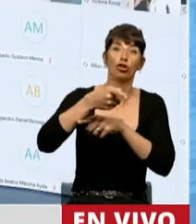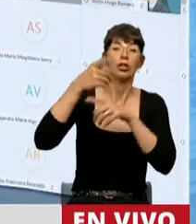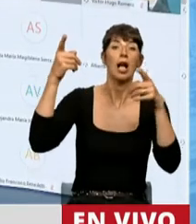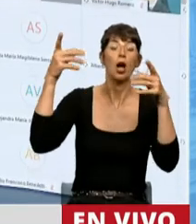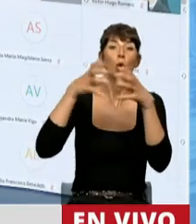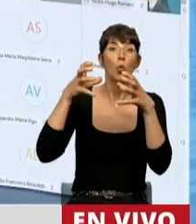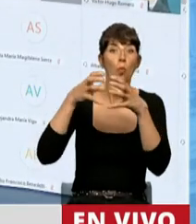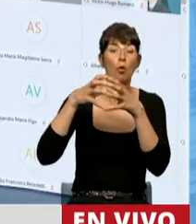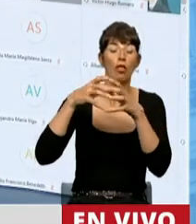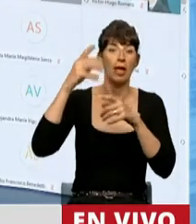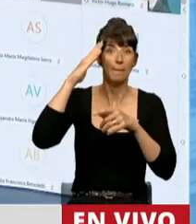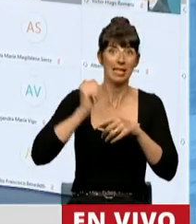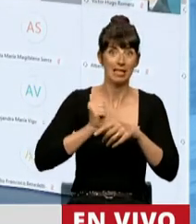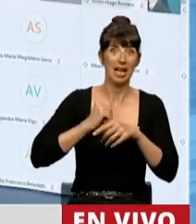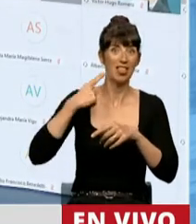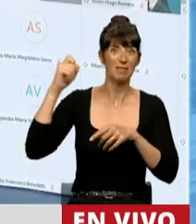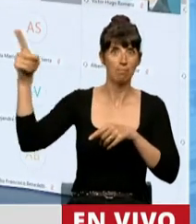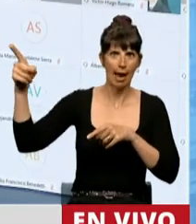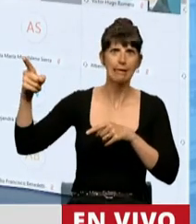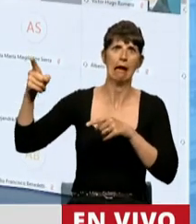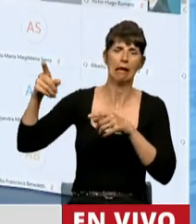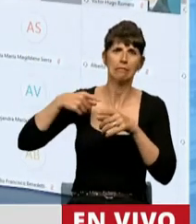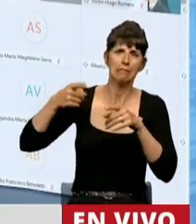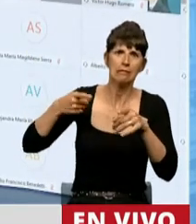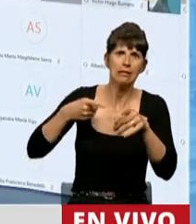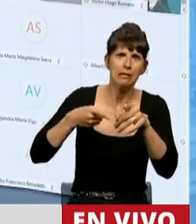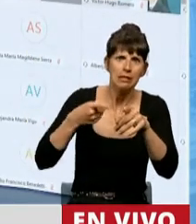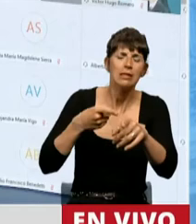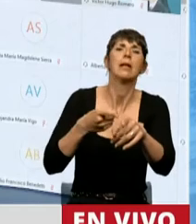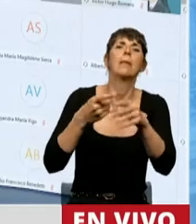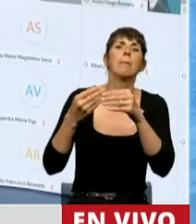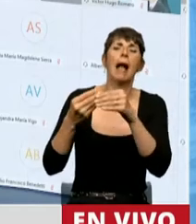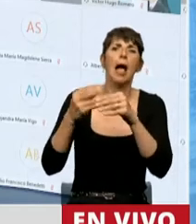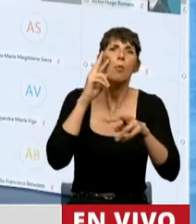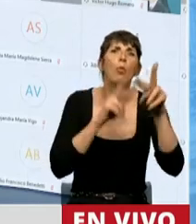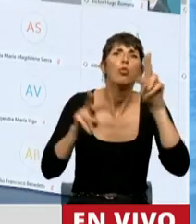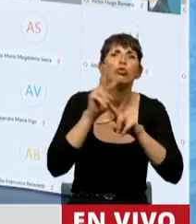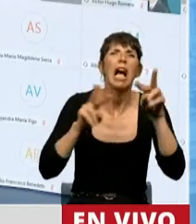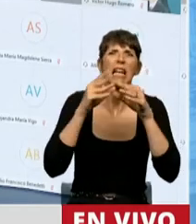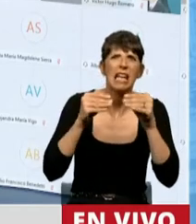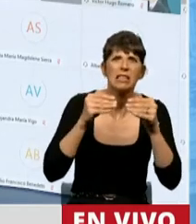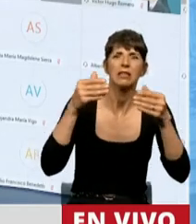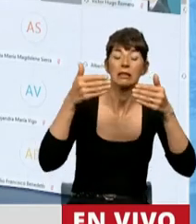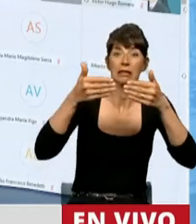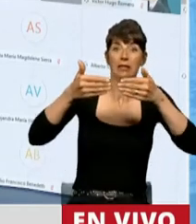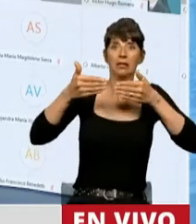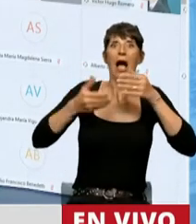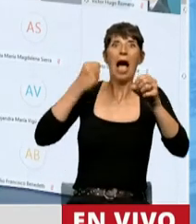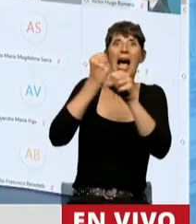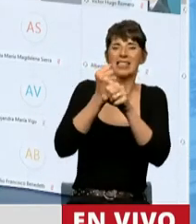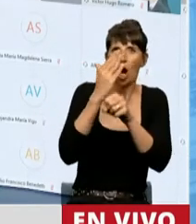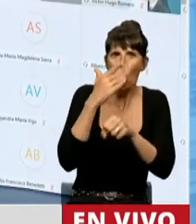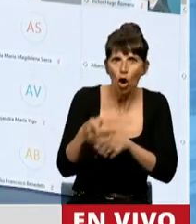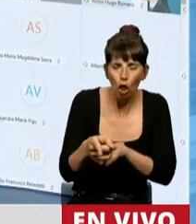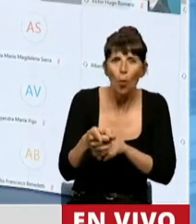llegaron a Tucumán con la idea de seguir retrocediendo hasta Córdoba, con la idea y con la orden de seguir retrocediendo hacia Córdoba. Pero el